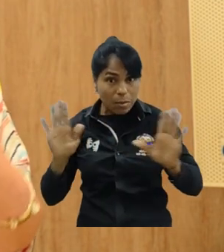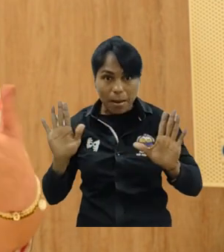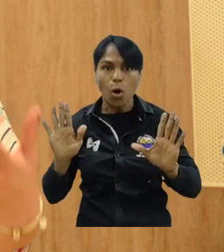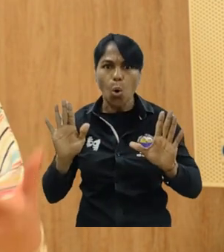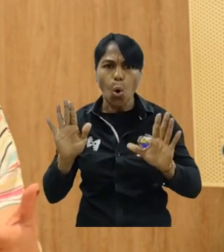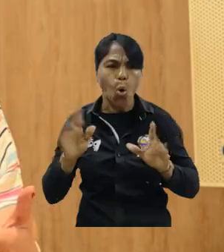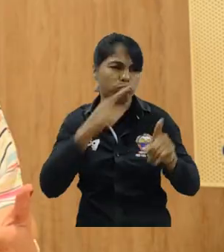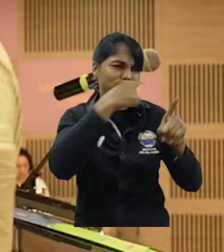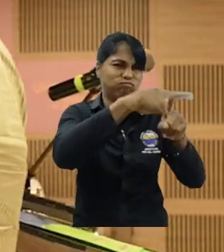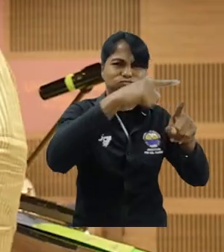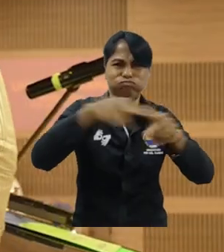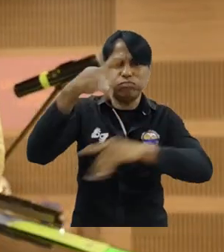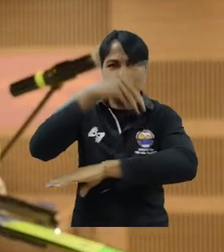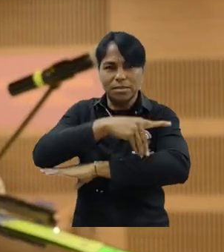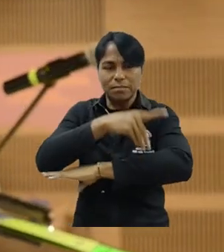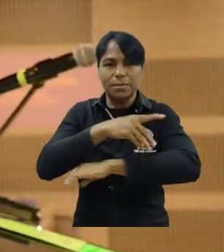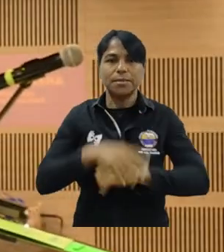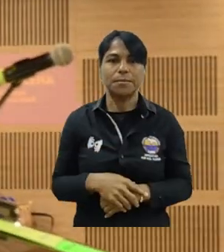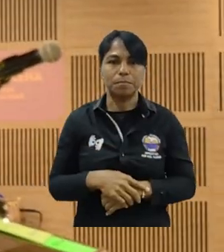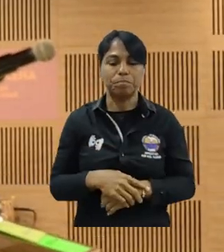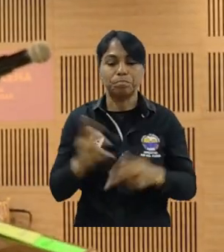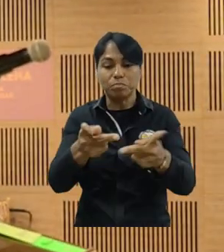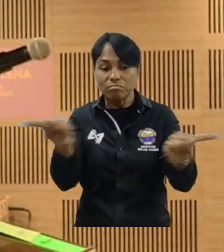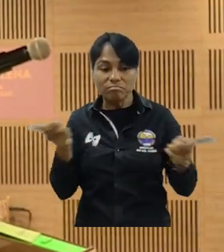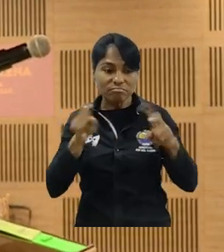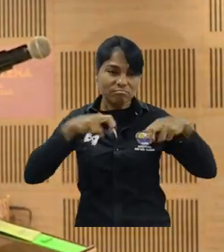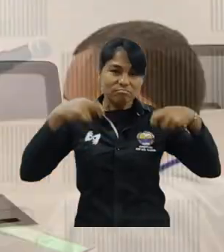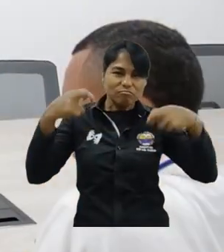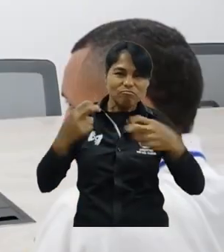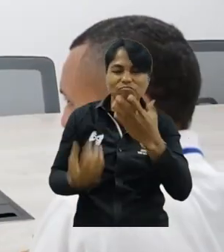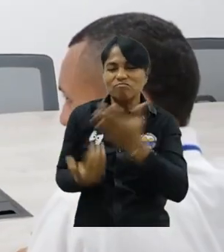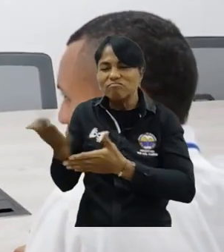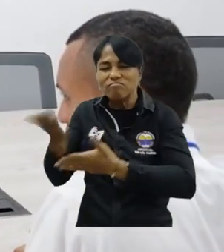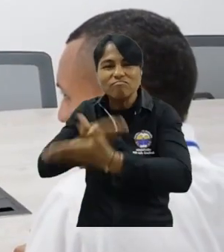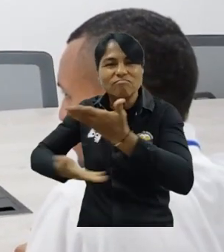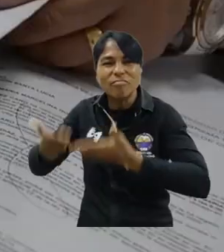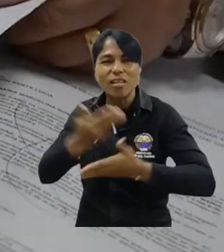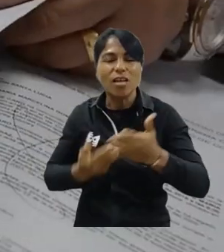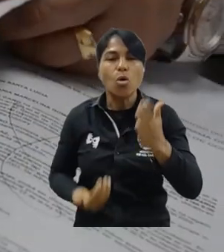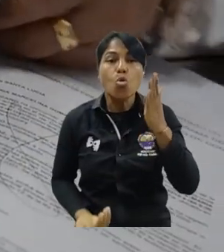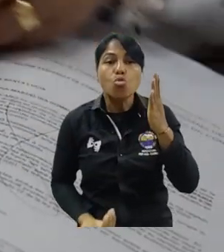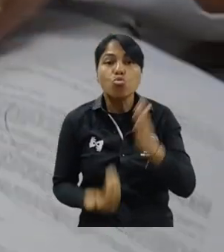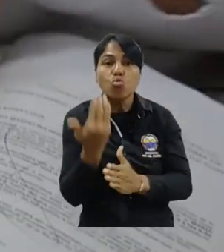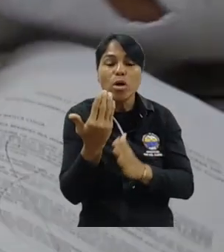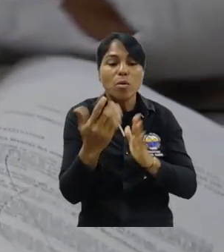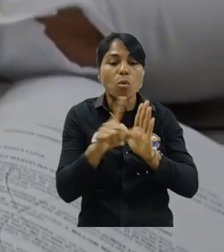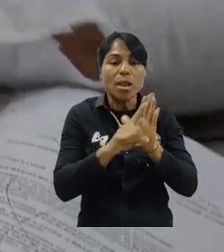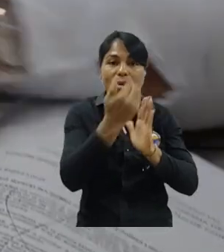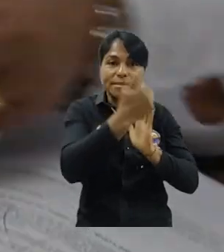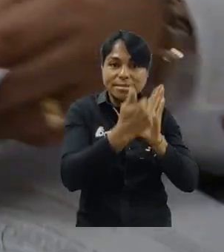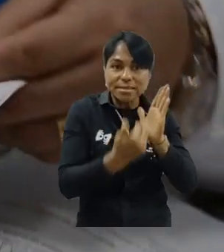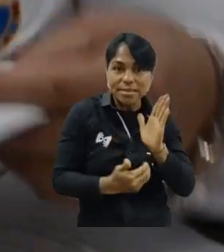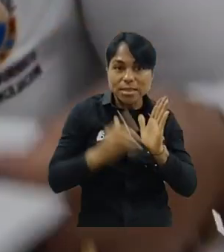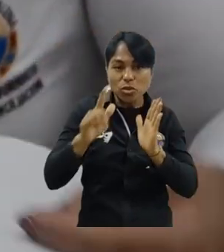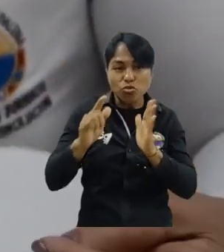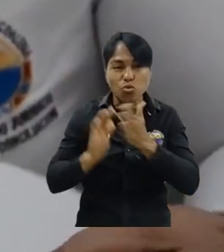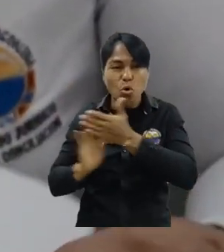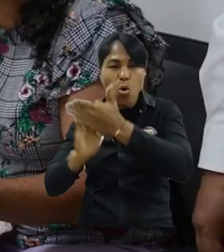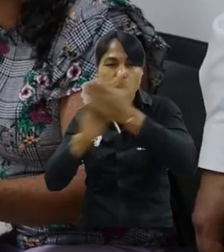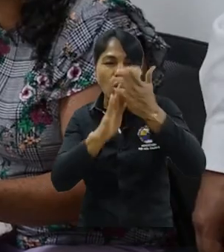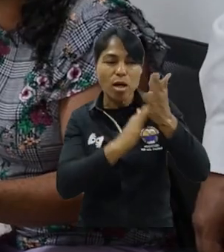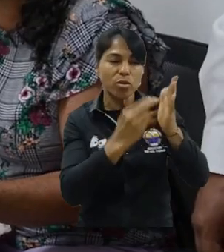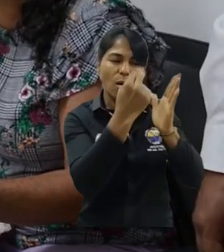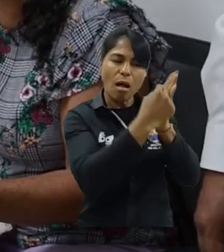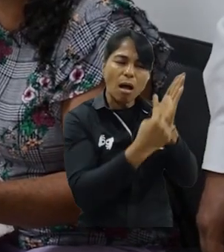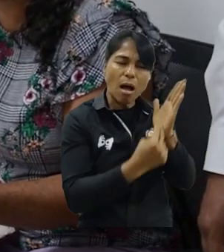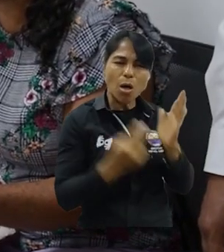de otras disciplinas. Durante el evento se socializaron las novedades del nuevo Estatuto de Conciliación que compila la reglamentación